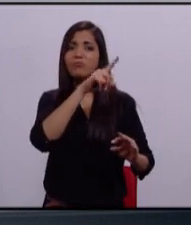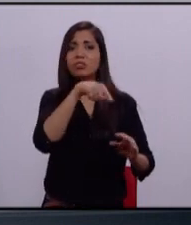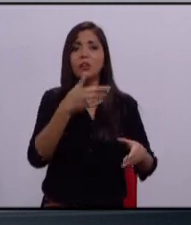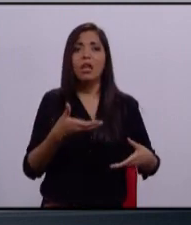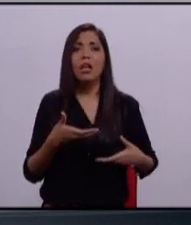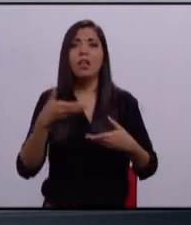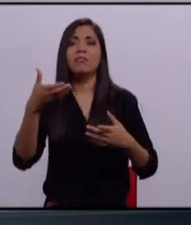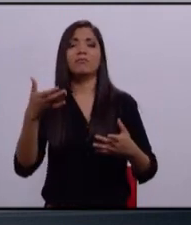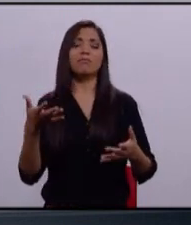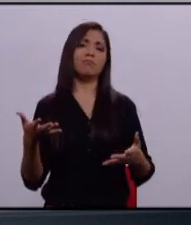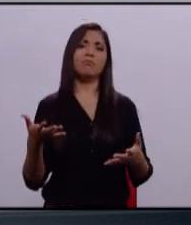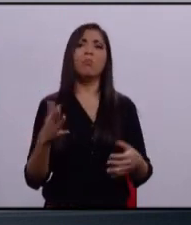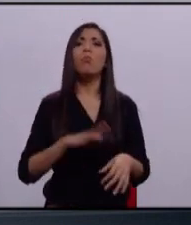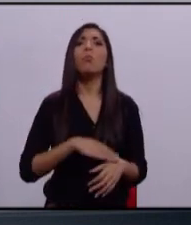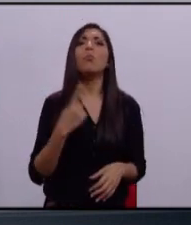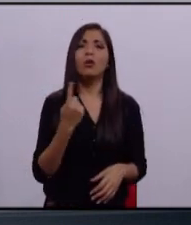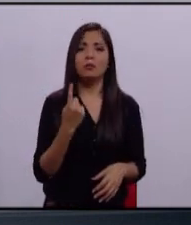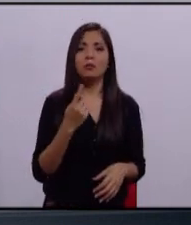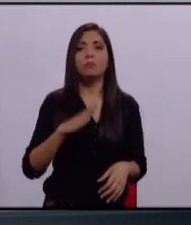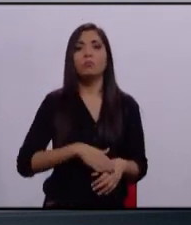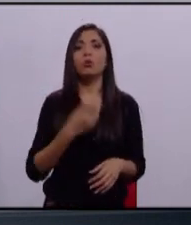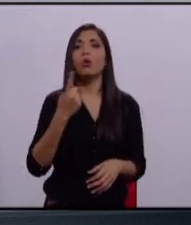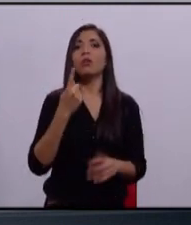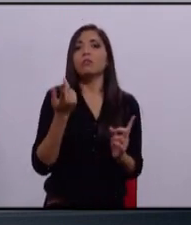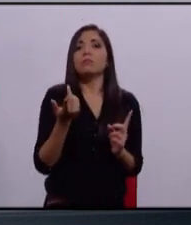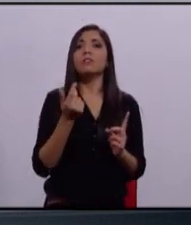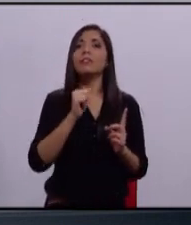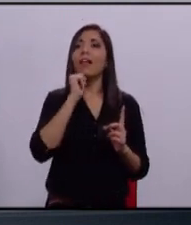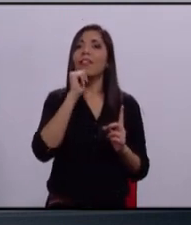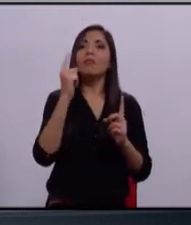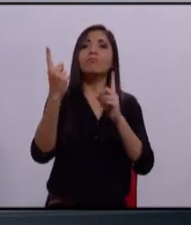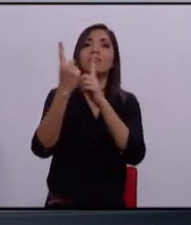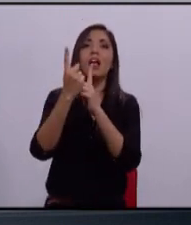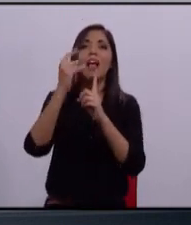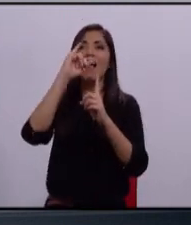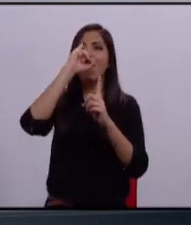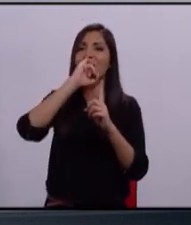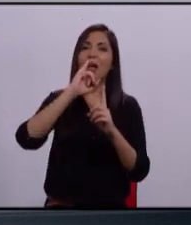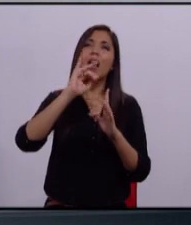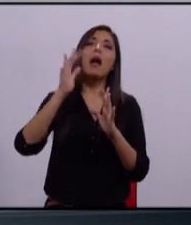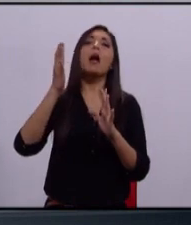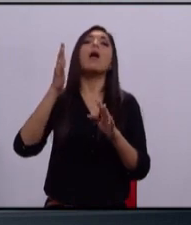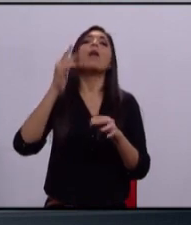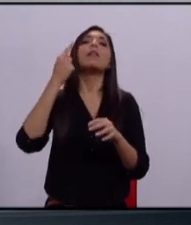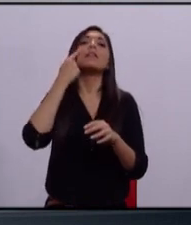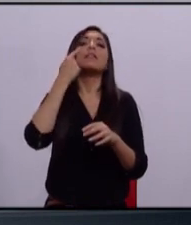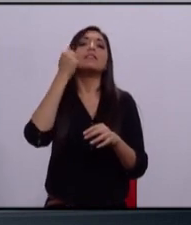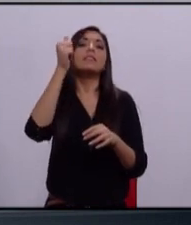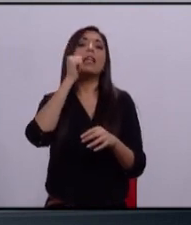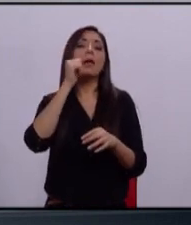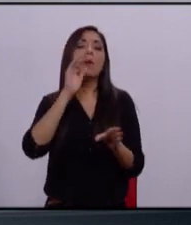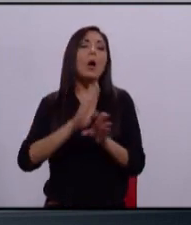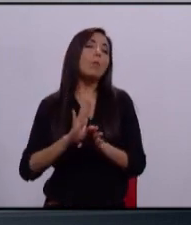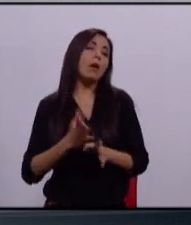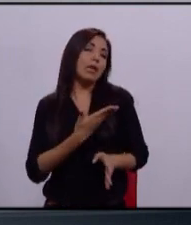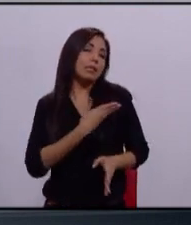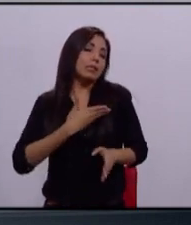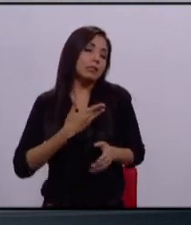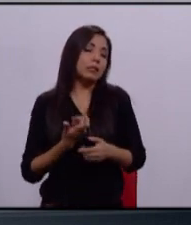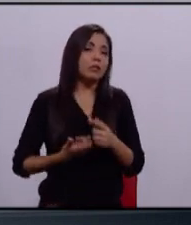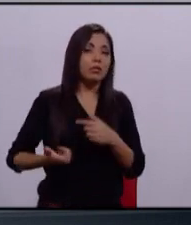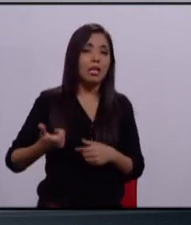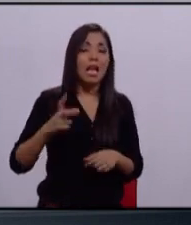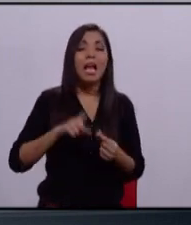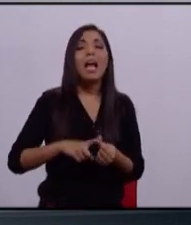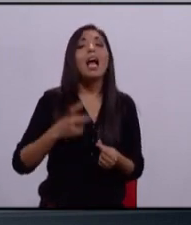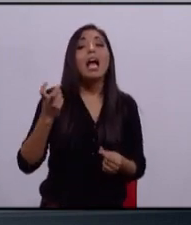calle, probablemente porque no se reportan con sus jefes con un dinerito que es lo que se les pide. A esos buenos